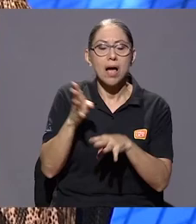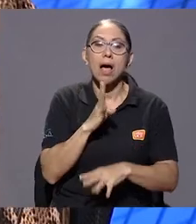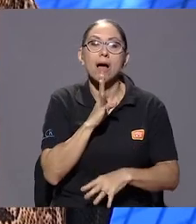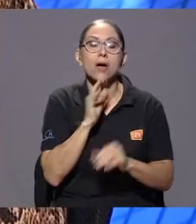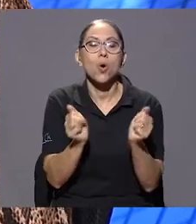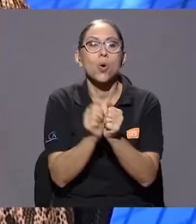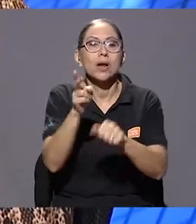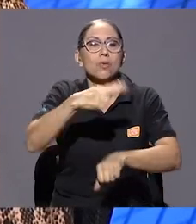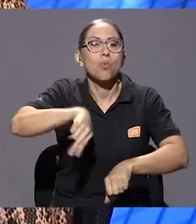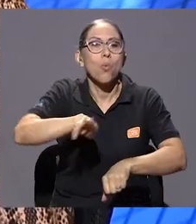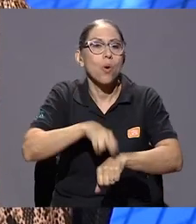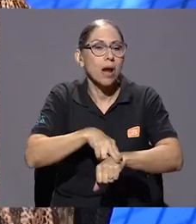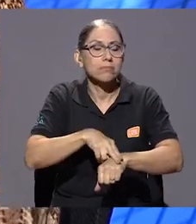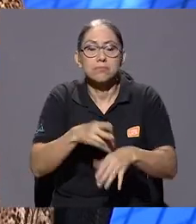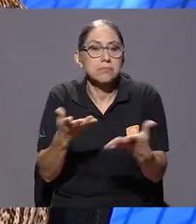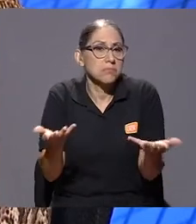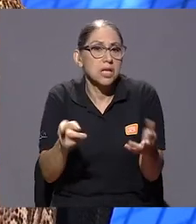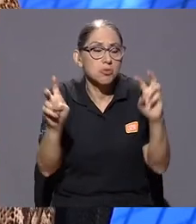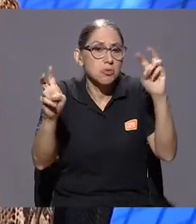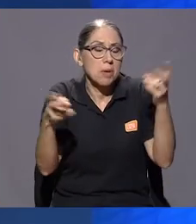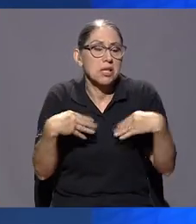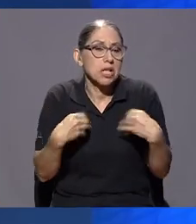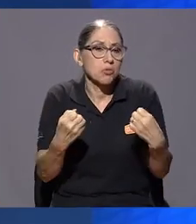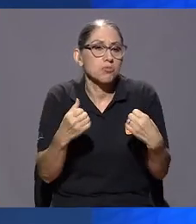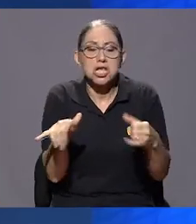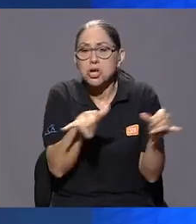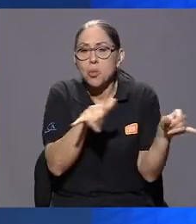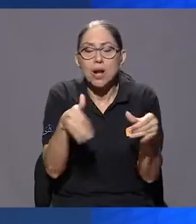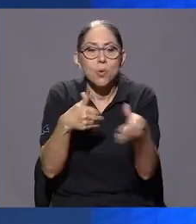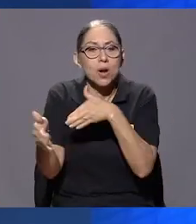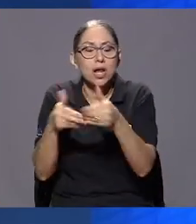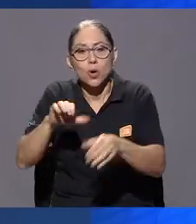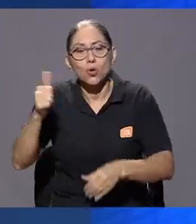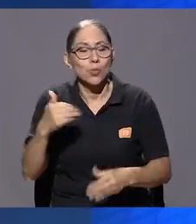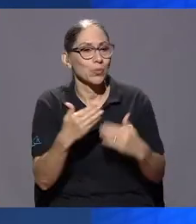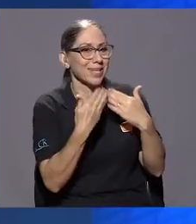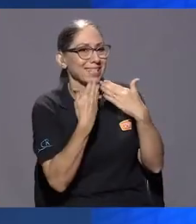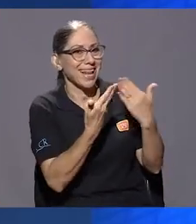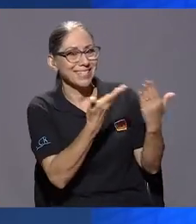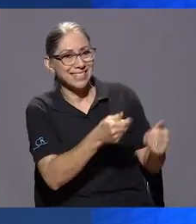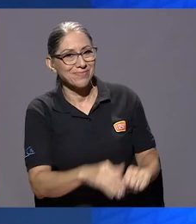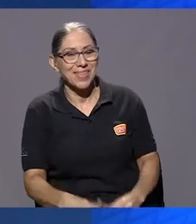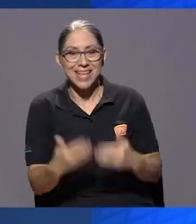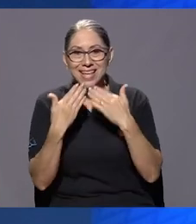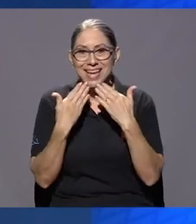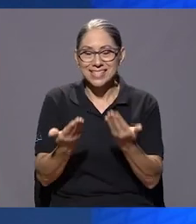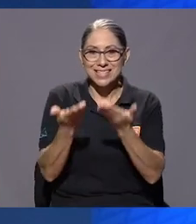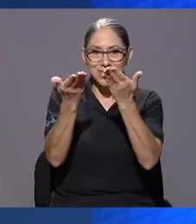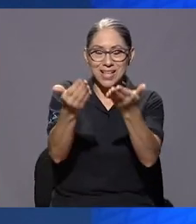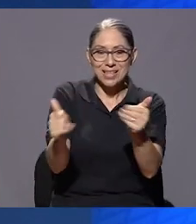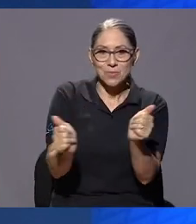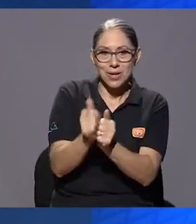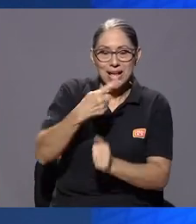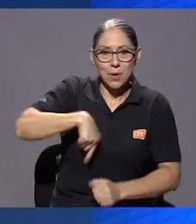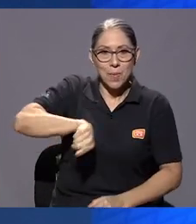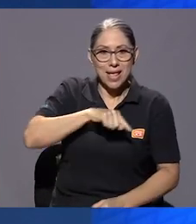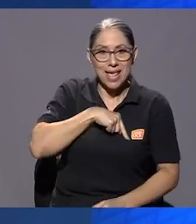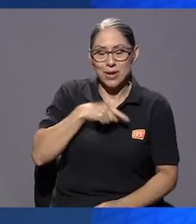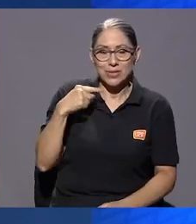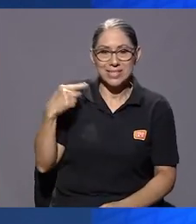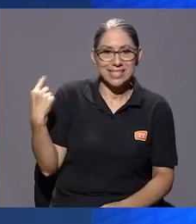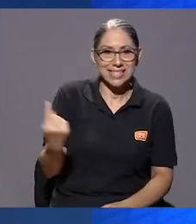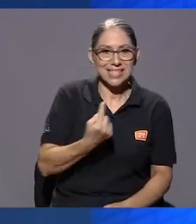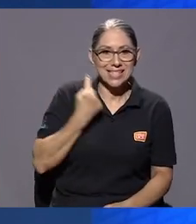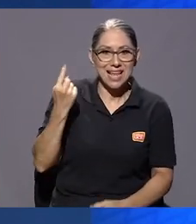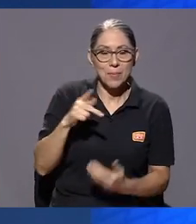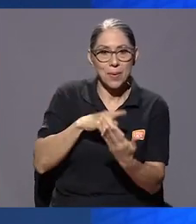naturalidad que tiene, porque es un tema de salud igual que cualquier otro. Bueno, muchas gracias, Paola. Gracias, Y gracias a ustedes por acompañarnos siempre en la